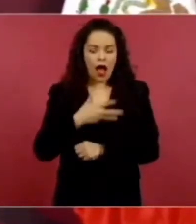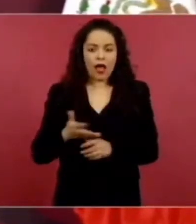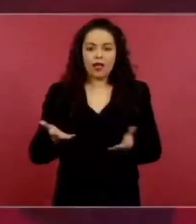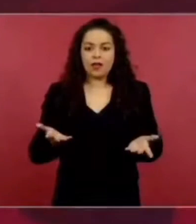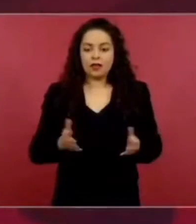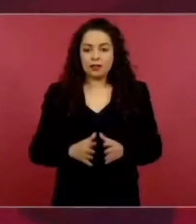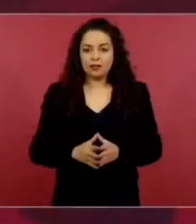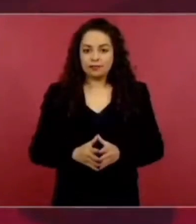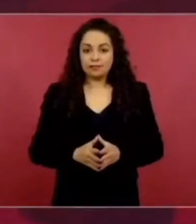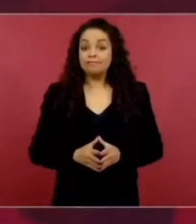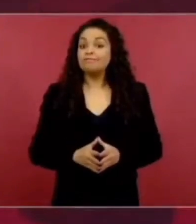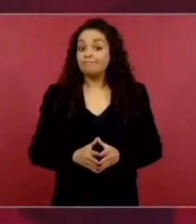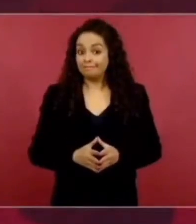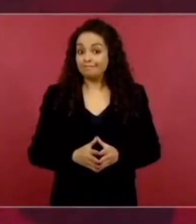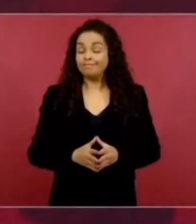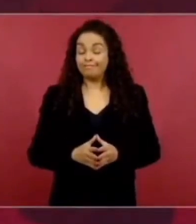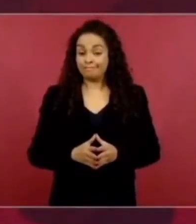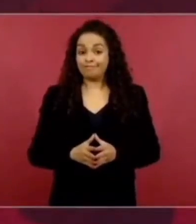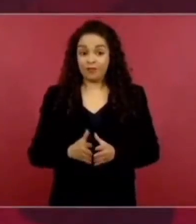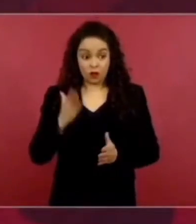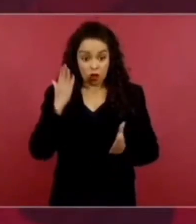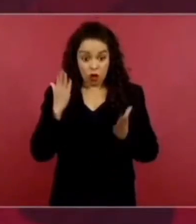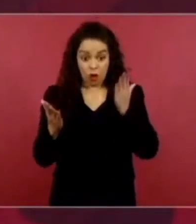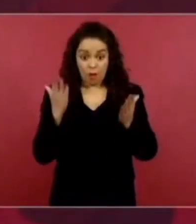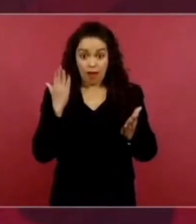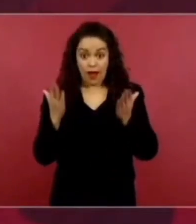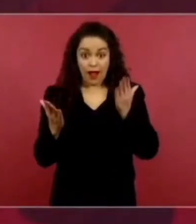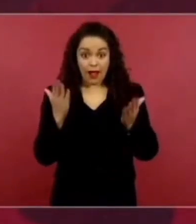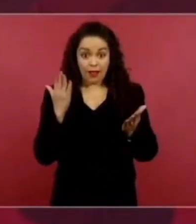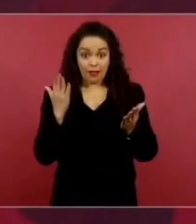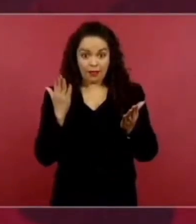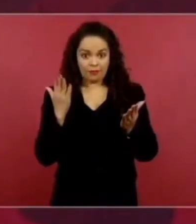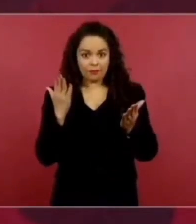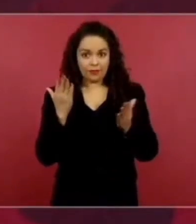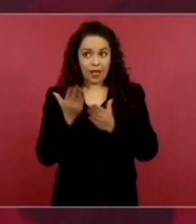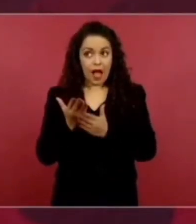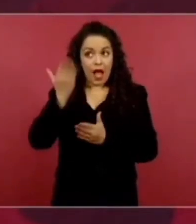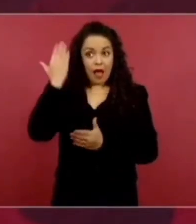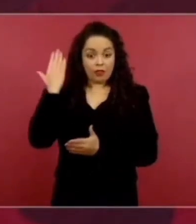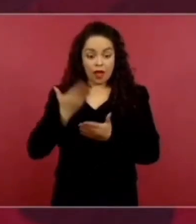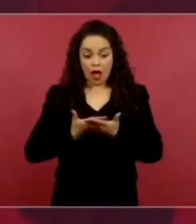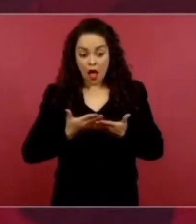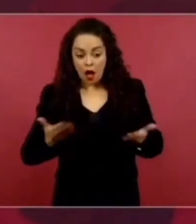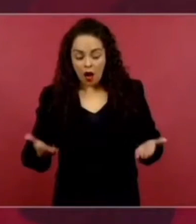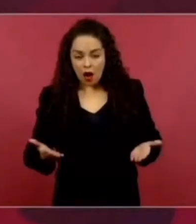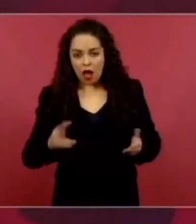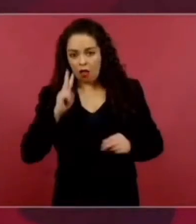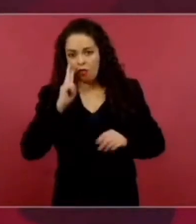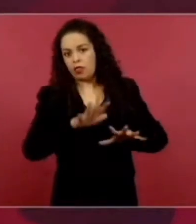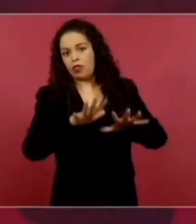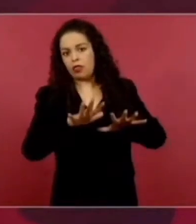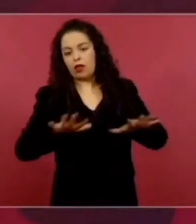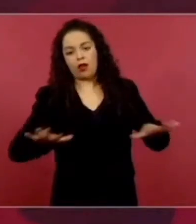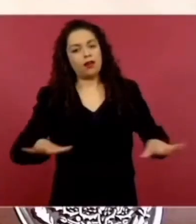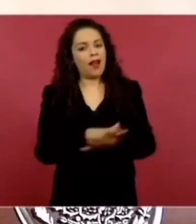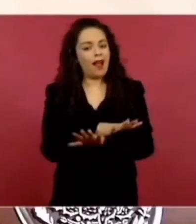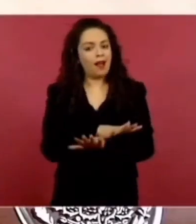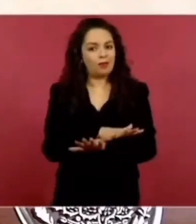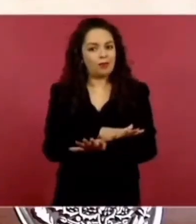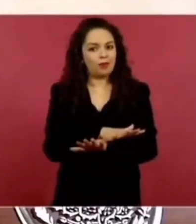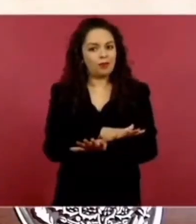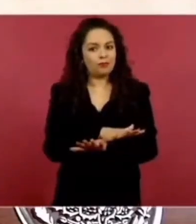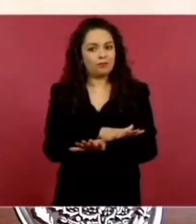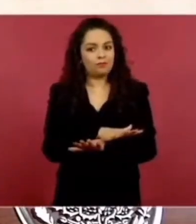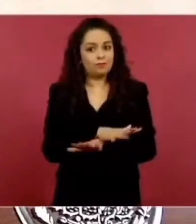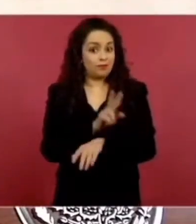Eso es una diferencia importantísima, mucho, mucho, muy importante. No hubiésemos